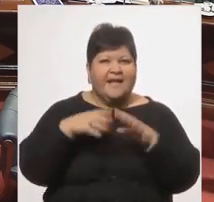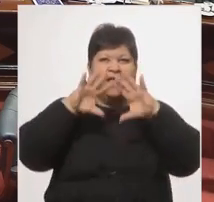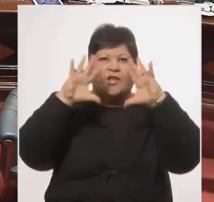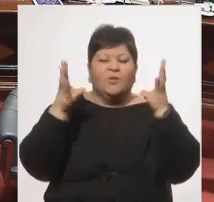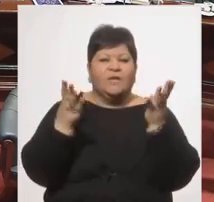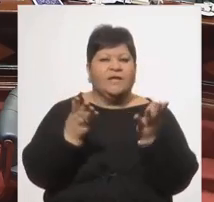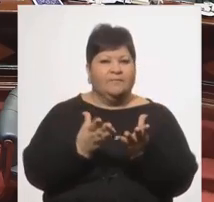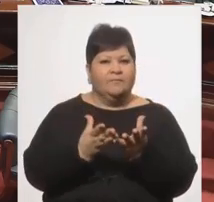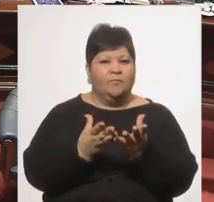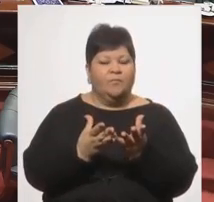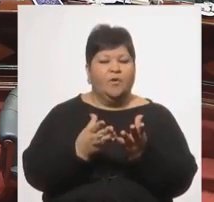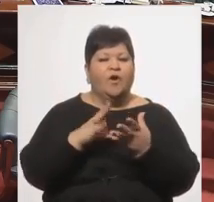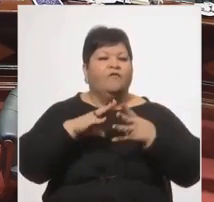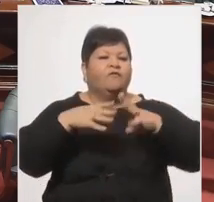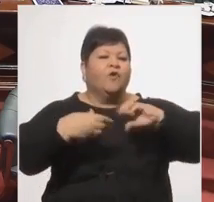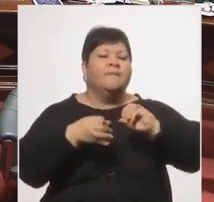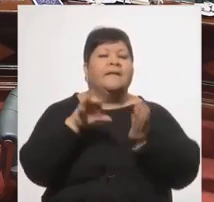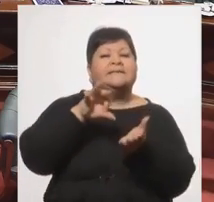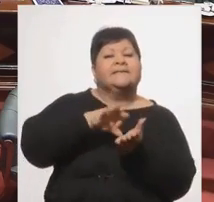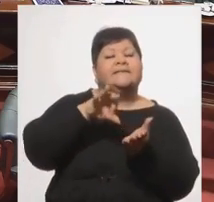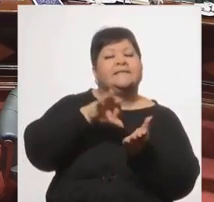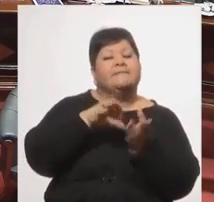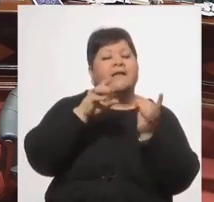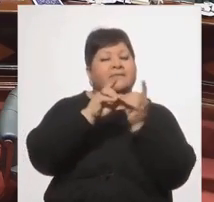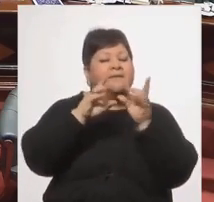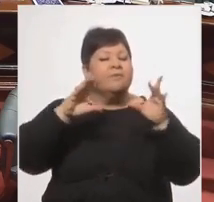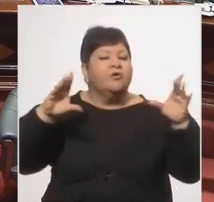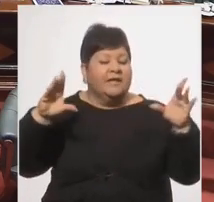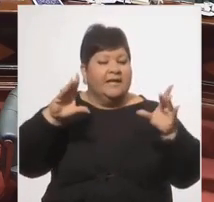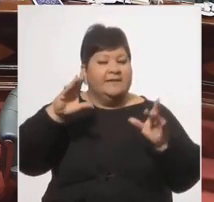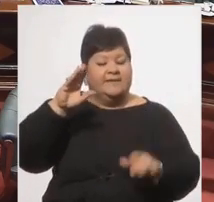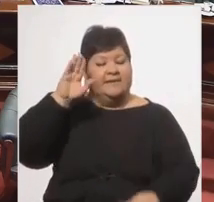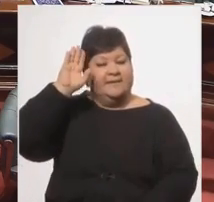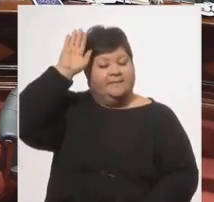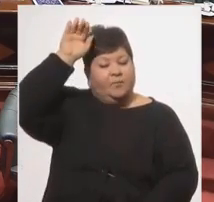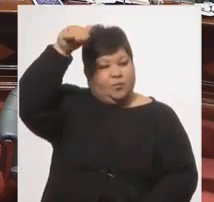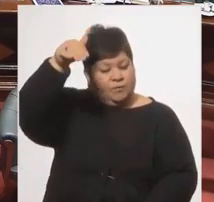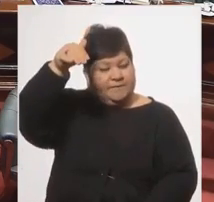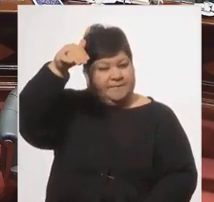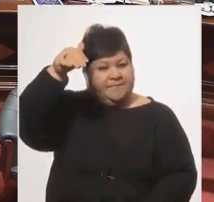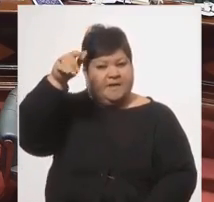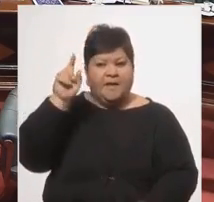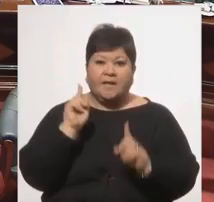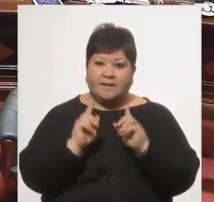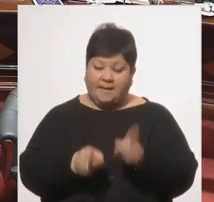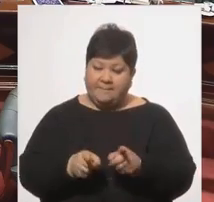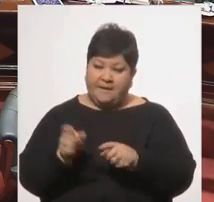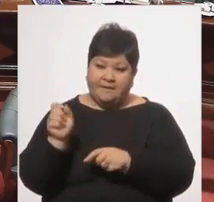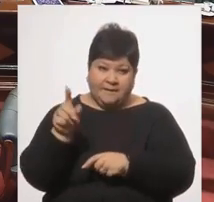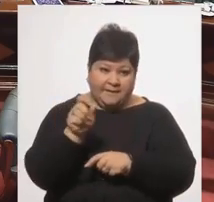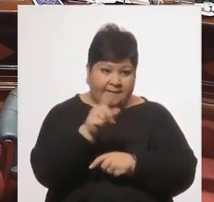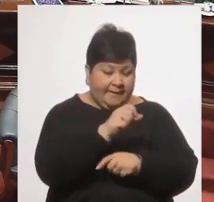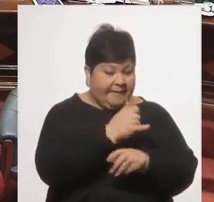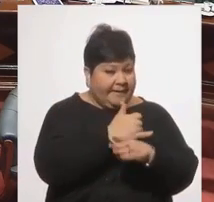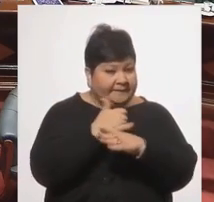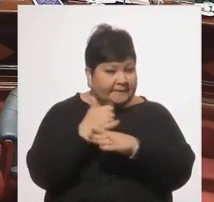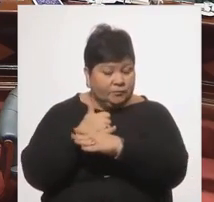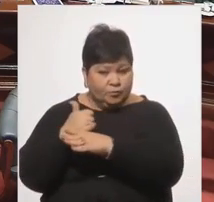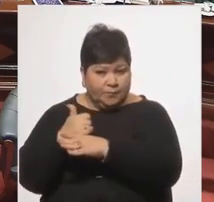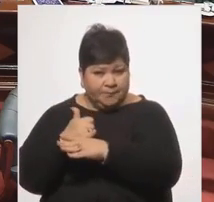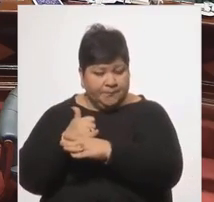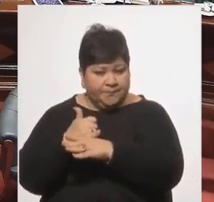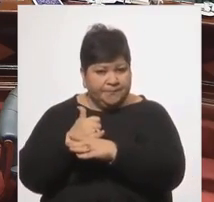republicanismo y la fortaleza democrática de sus instituciones. Este recinto